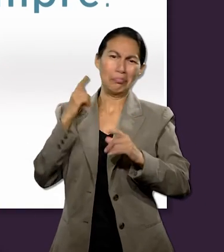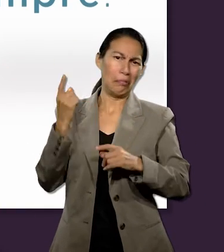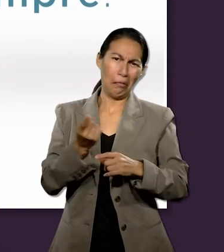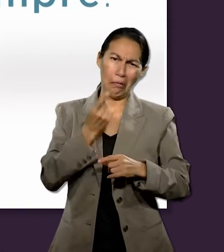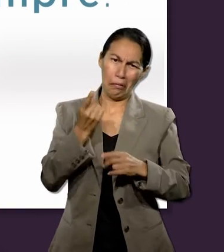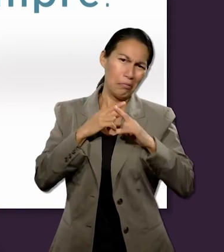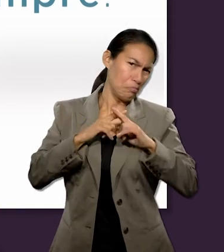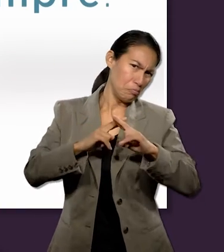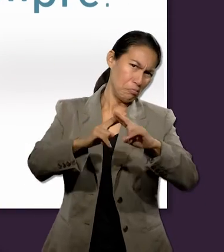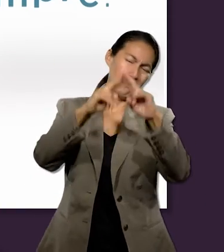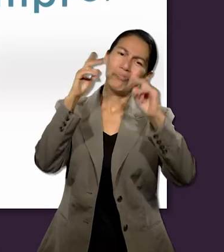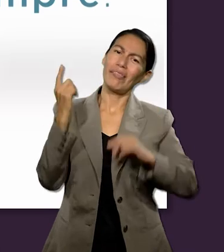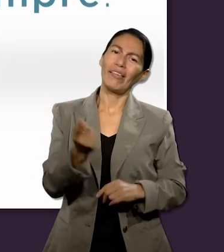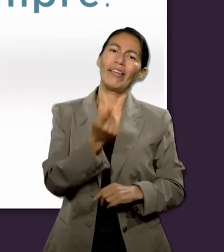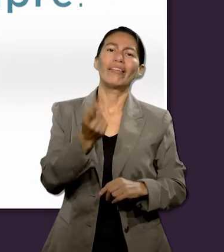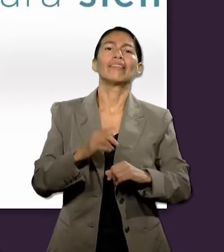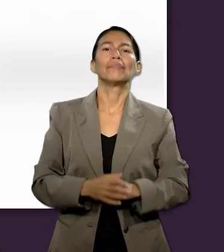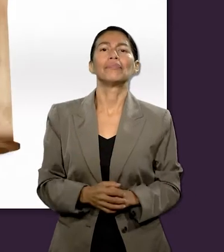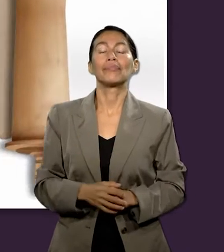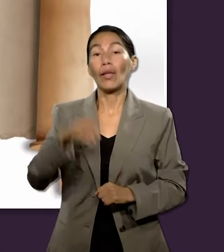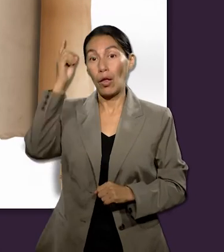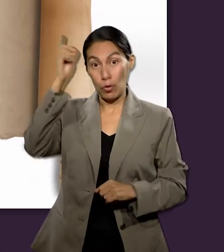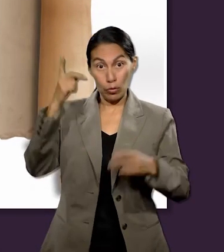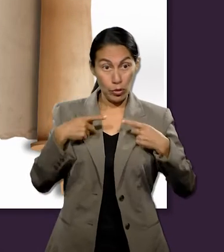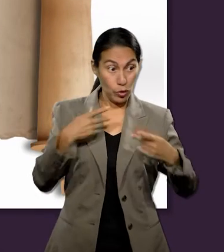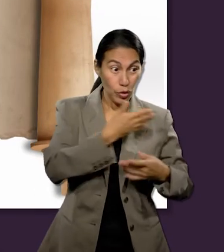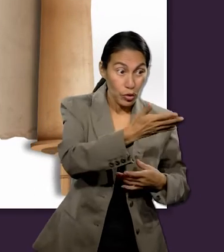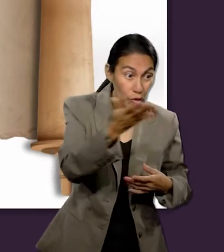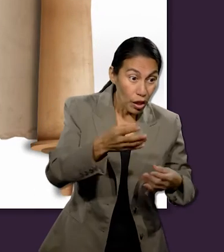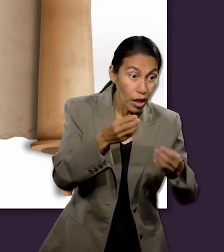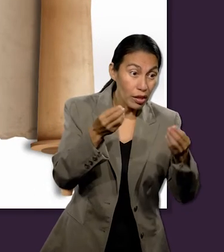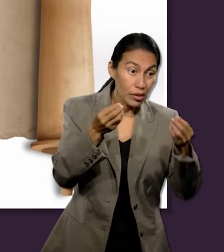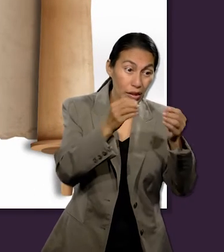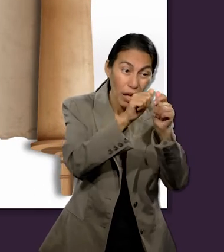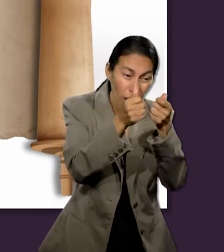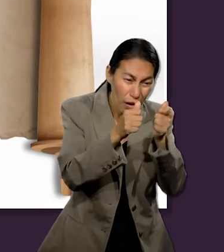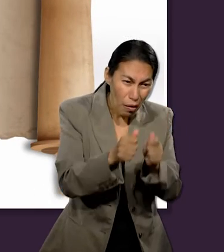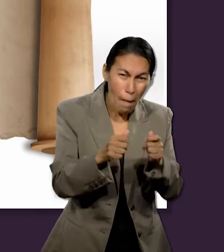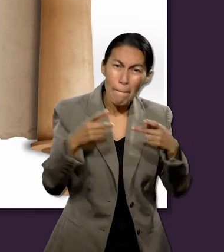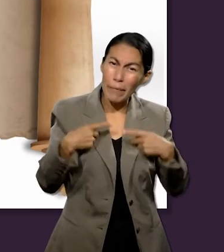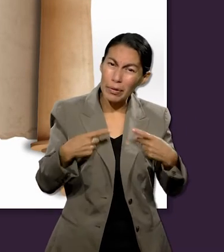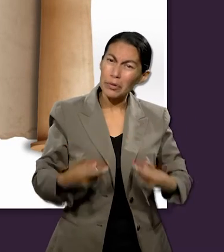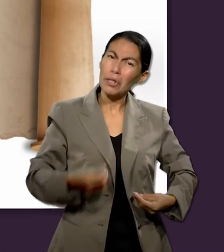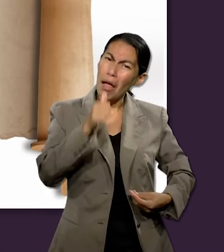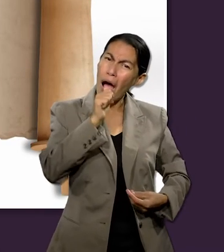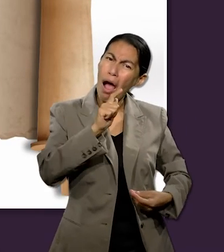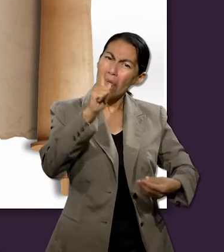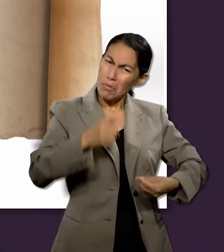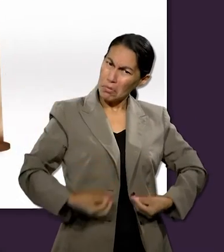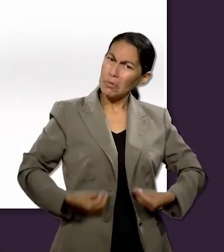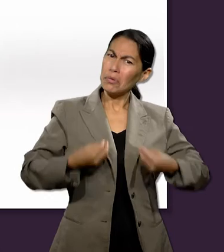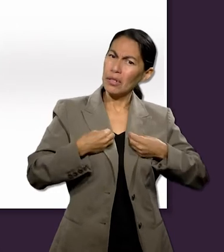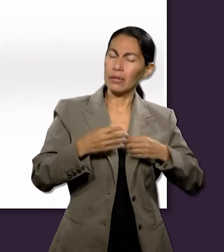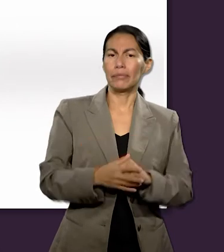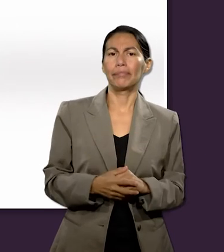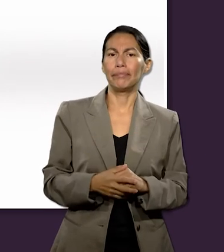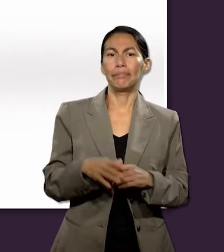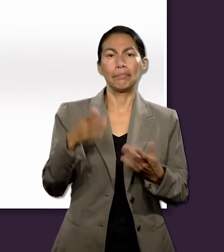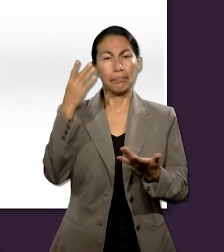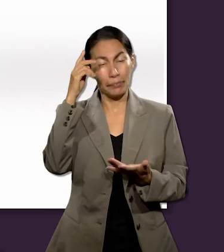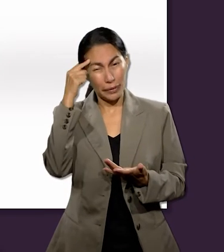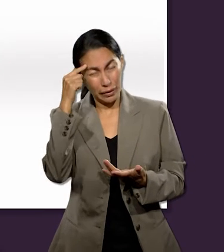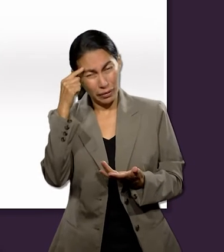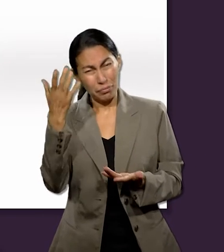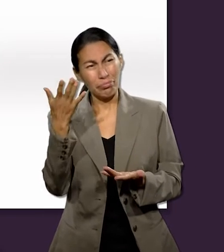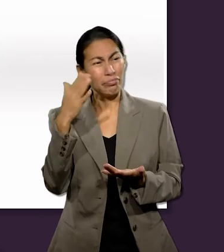está garantizada para siempre. Dios hizo a los seres humanos como almas vivientes. La